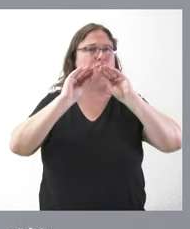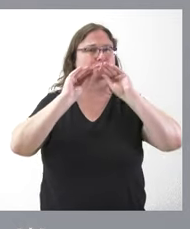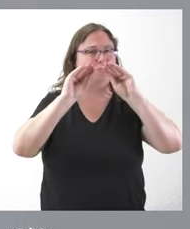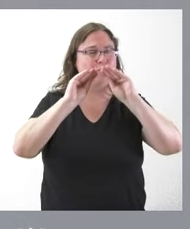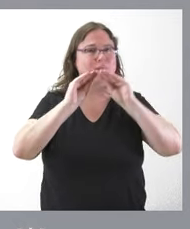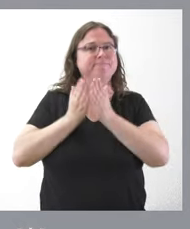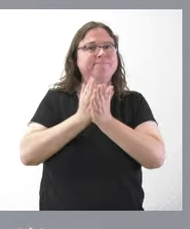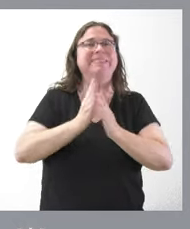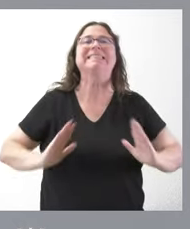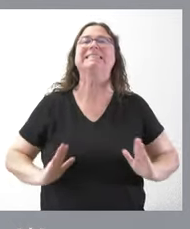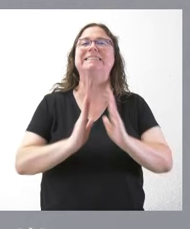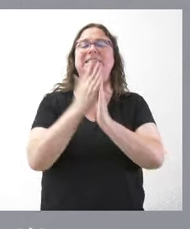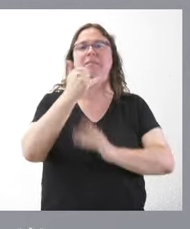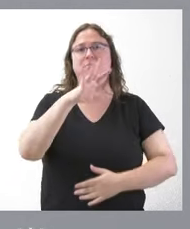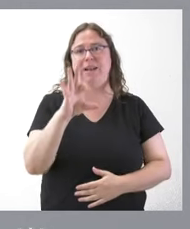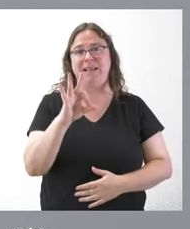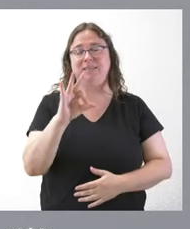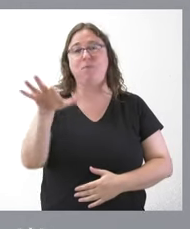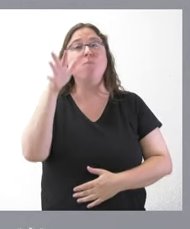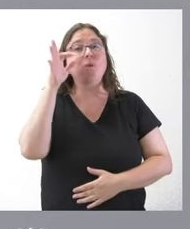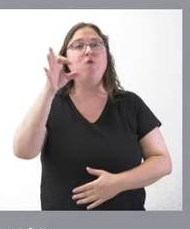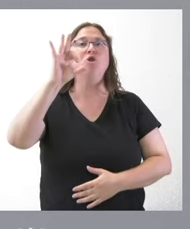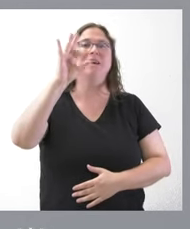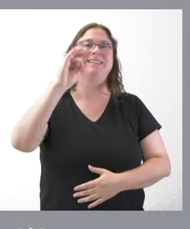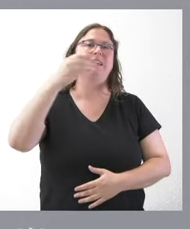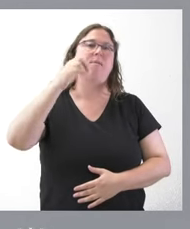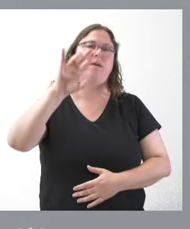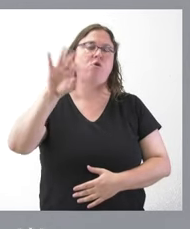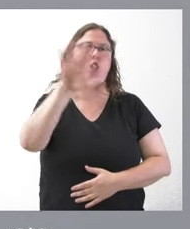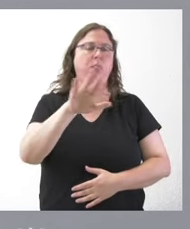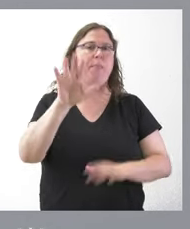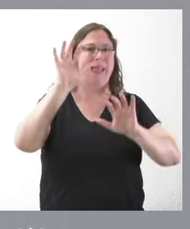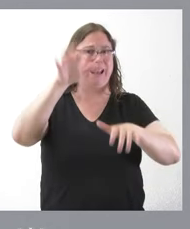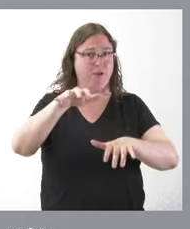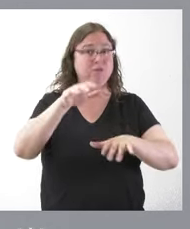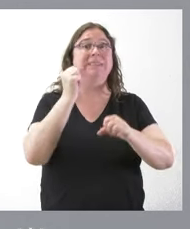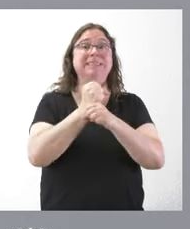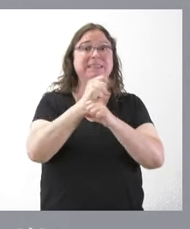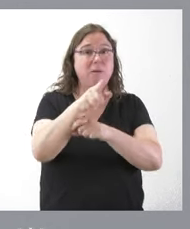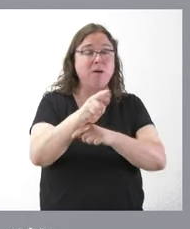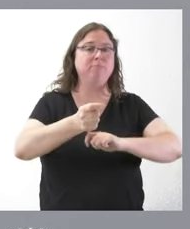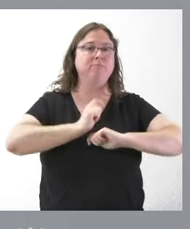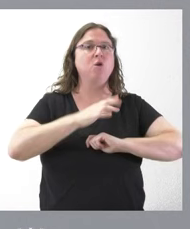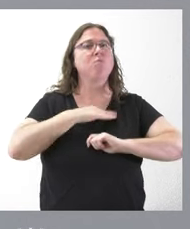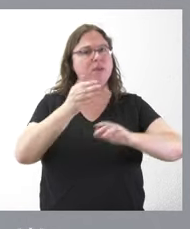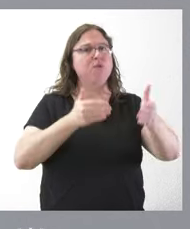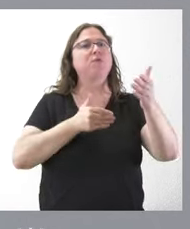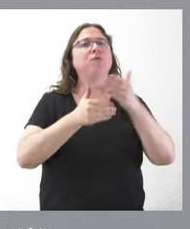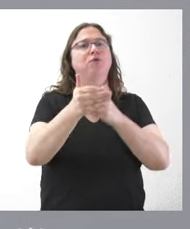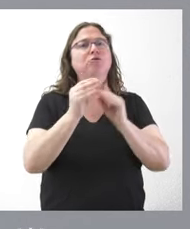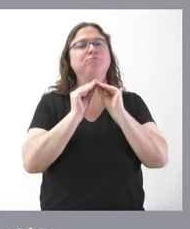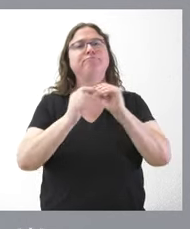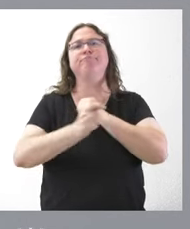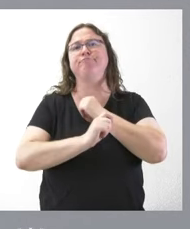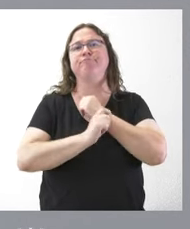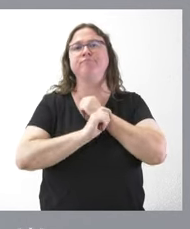de la ferrería de San Blas, en Sabero, León. Estos trabajos van a permitir plantear la posibilidad, en un futuro, de estrategias